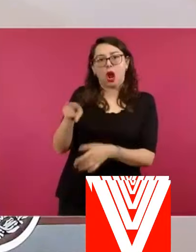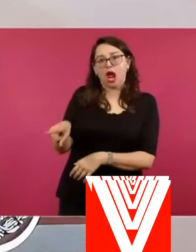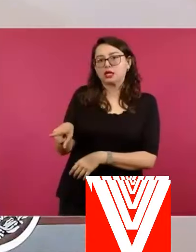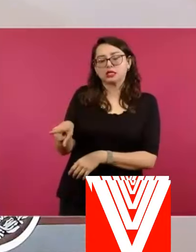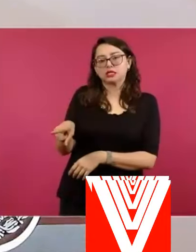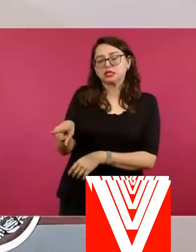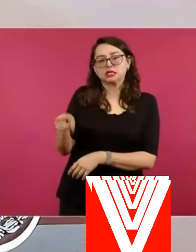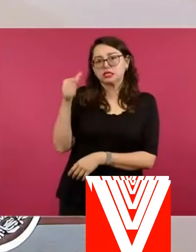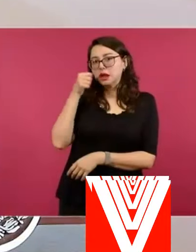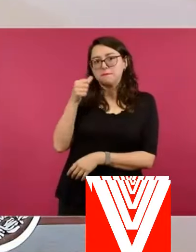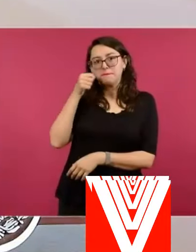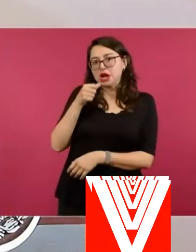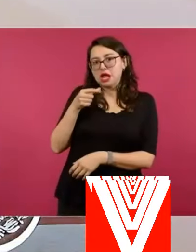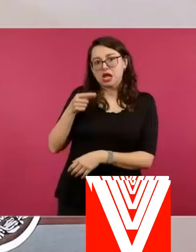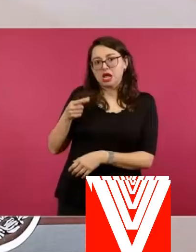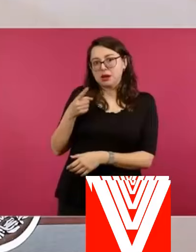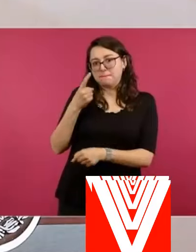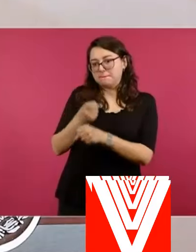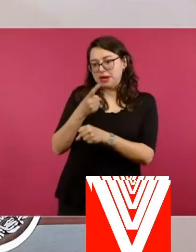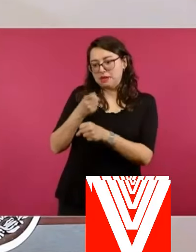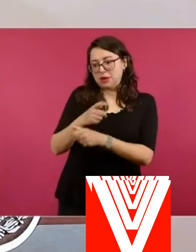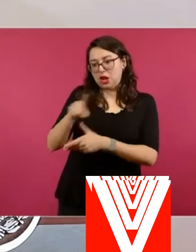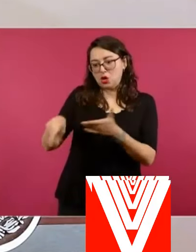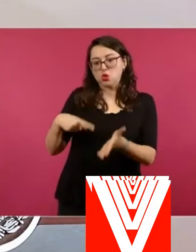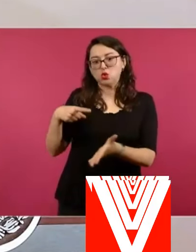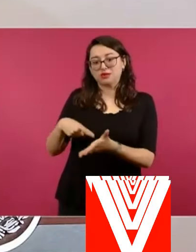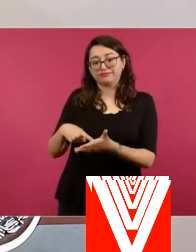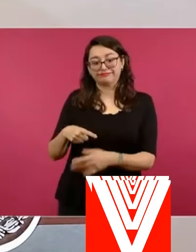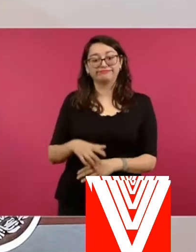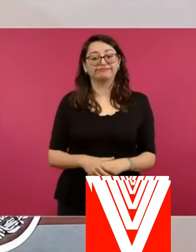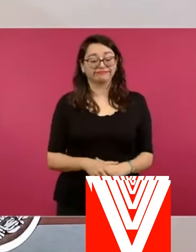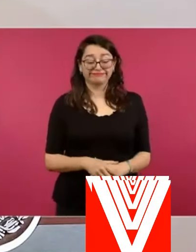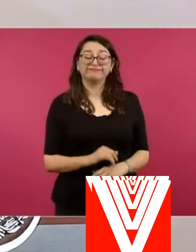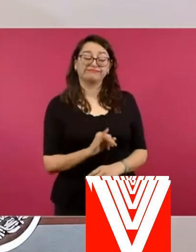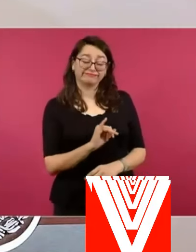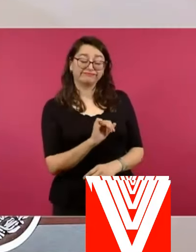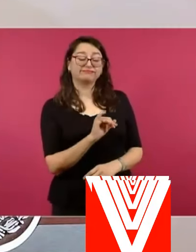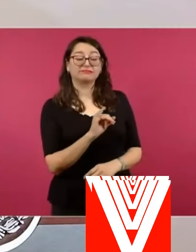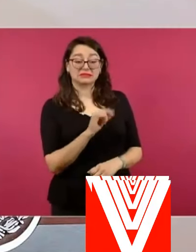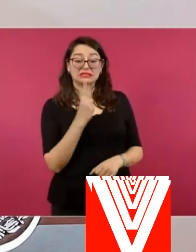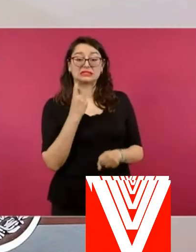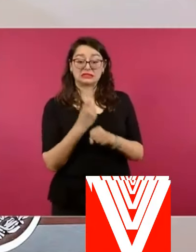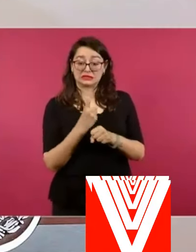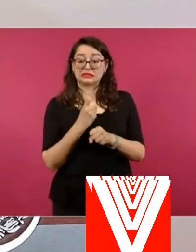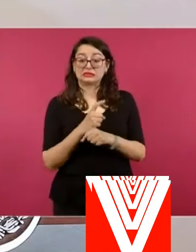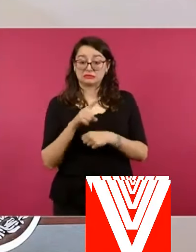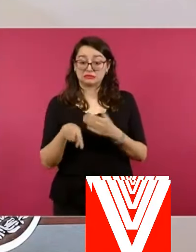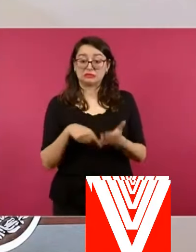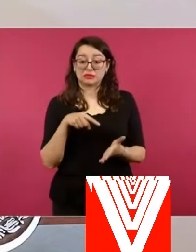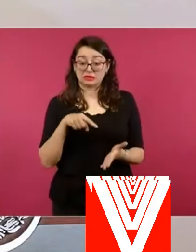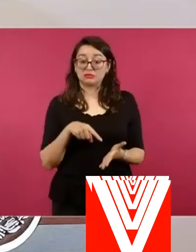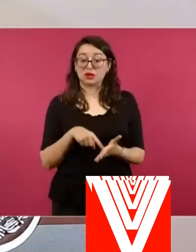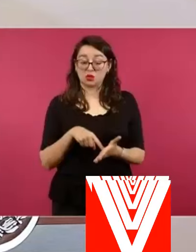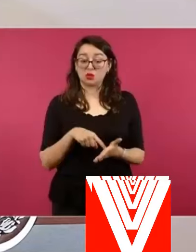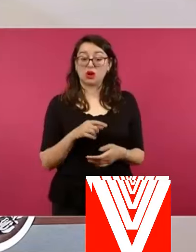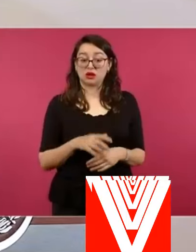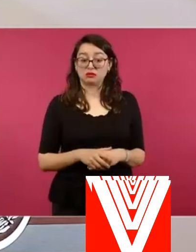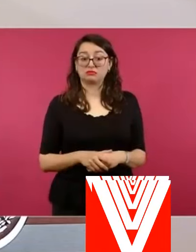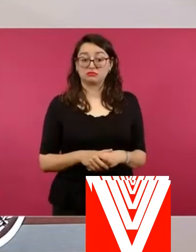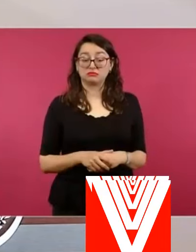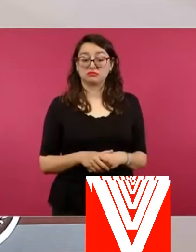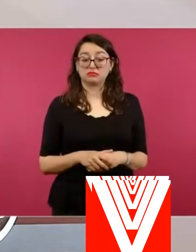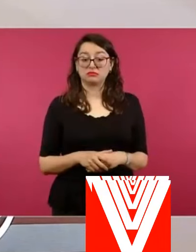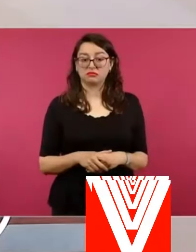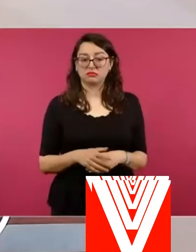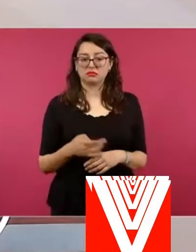Algunos días. No, sí es en primer lugar en homicidios, pero en número absoluto,